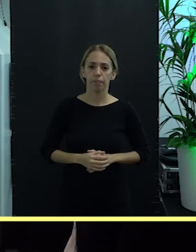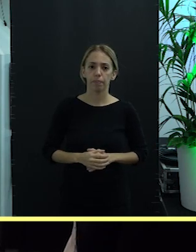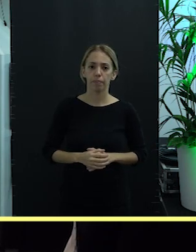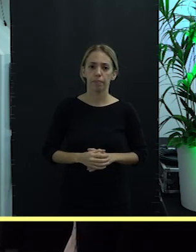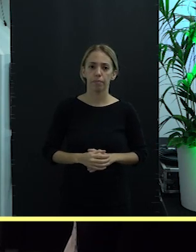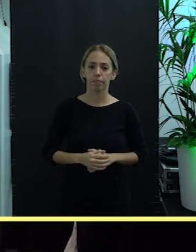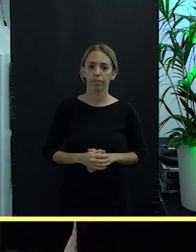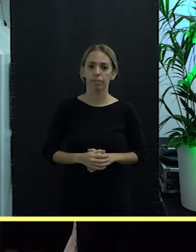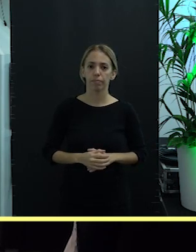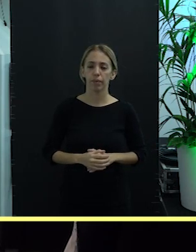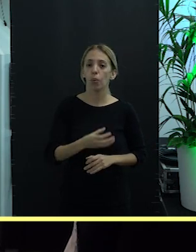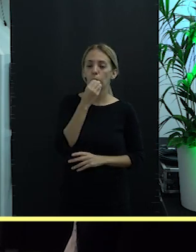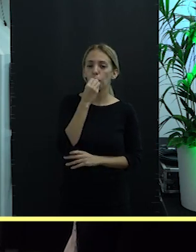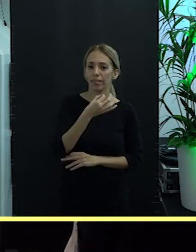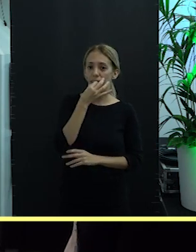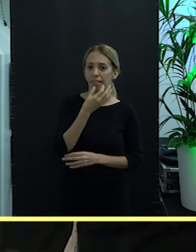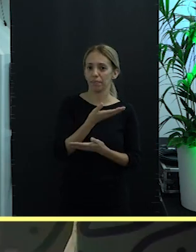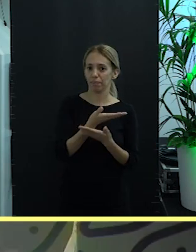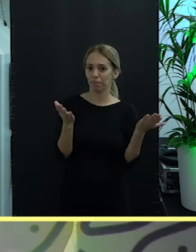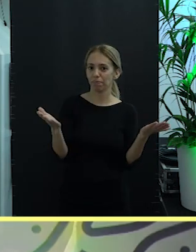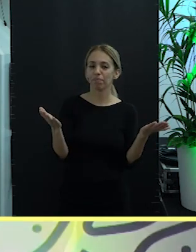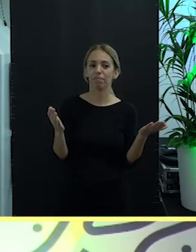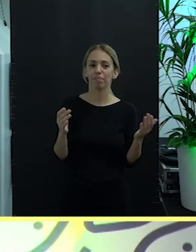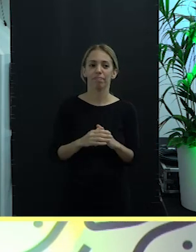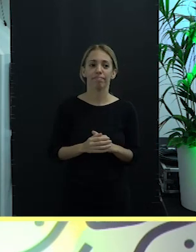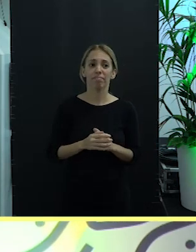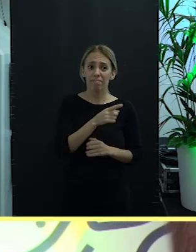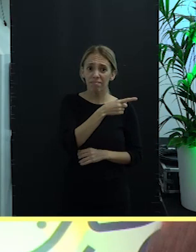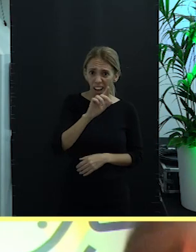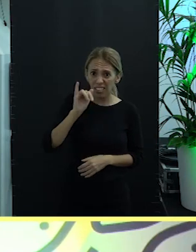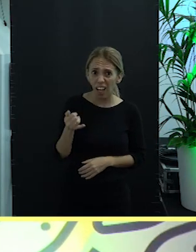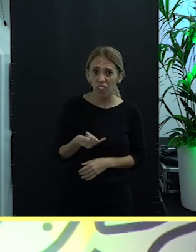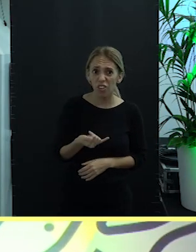Bueno, buenas tardes a todos. ¿Están cansados?